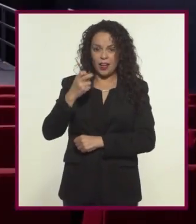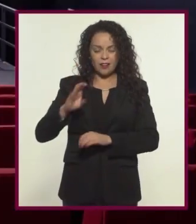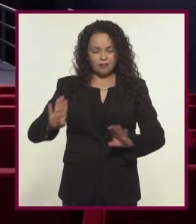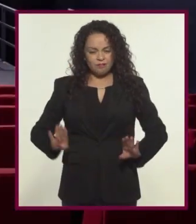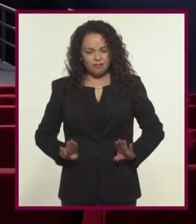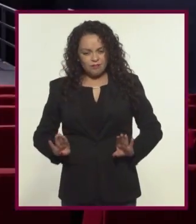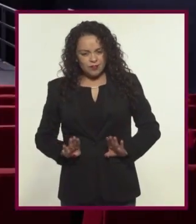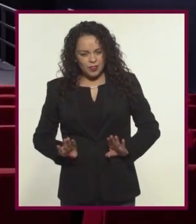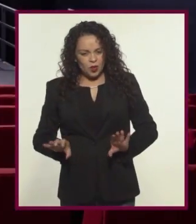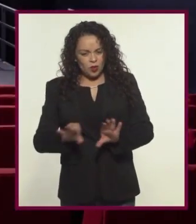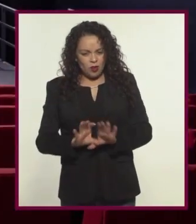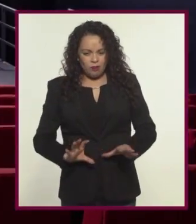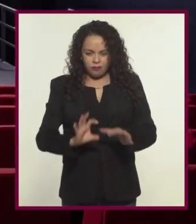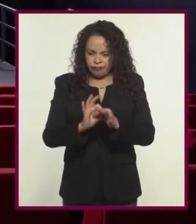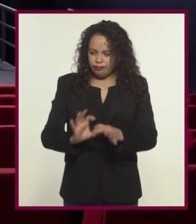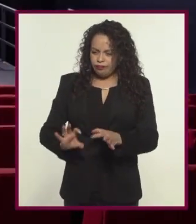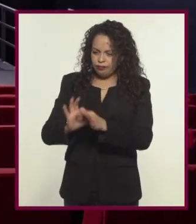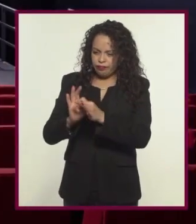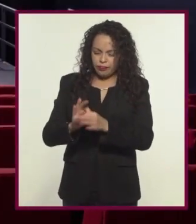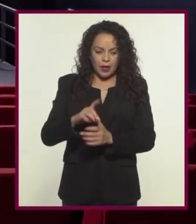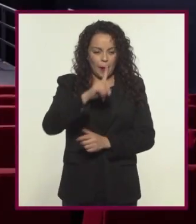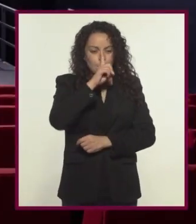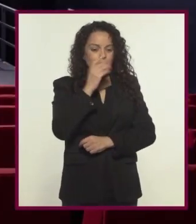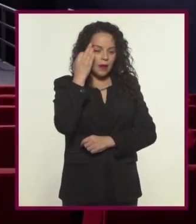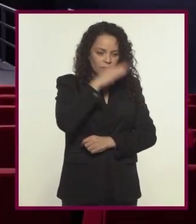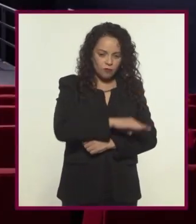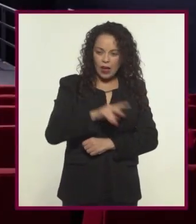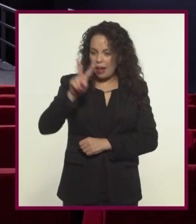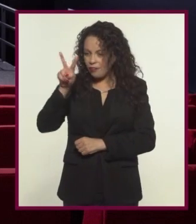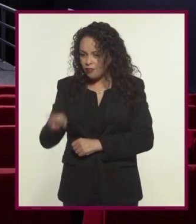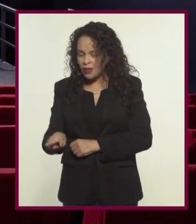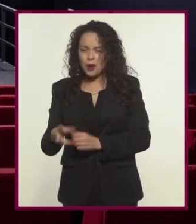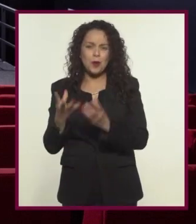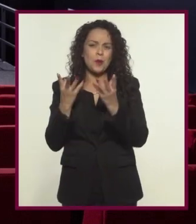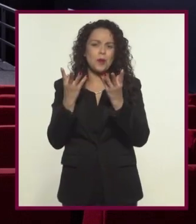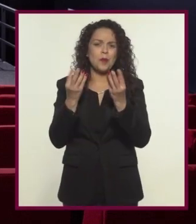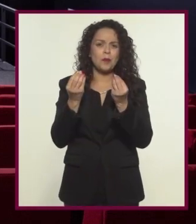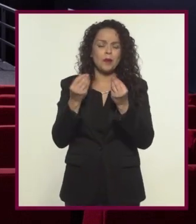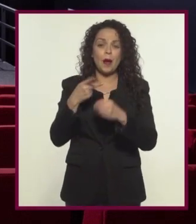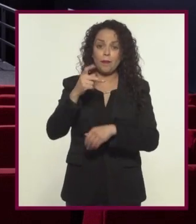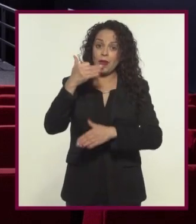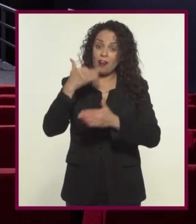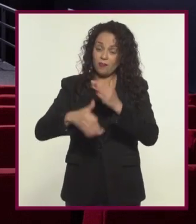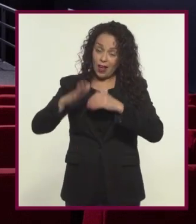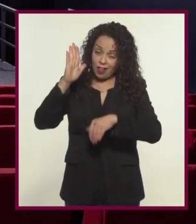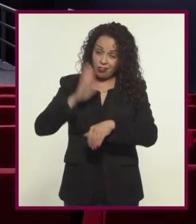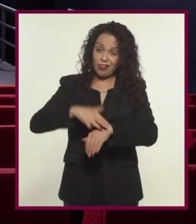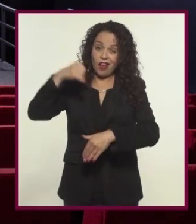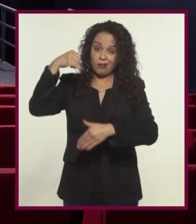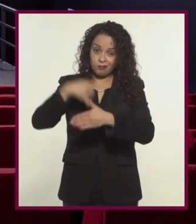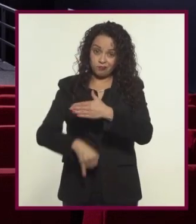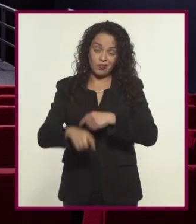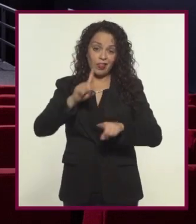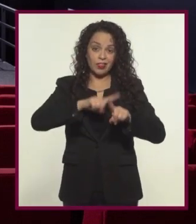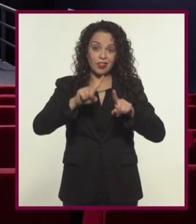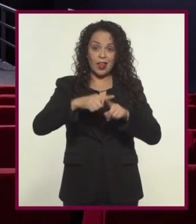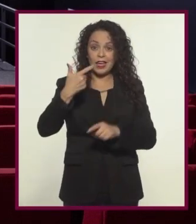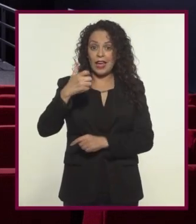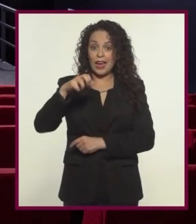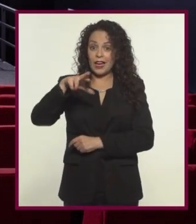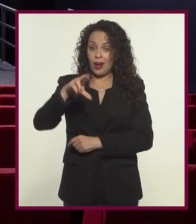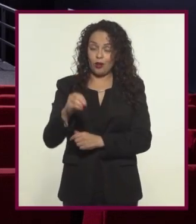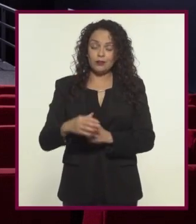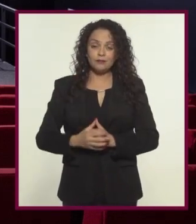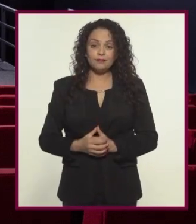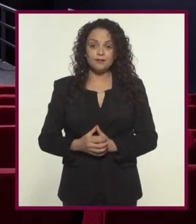Como ven los estilos y formas de combinar la realidad con la ficción son muchísimos y todavía no acabamos de explorar todos los